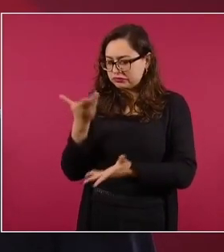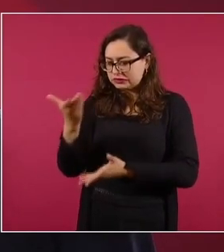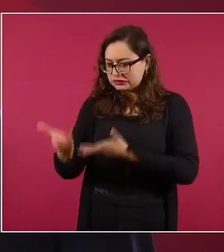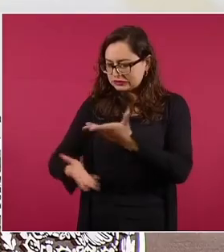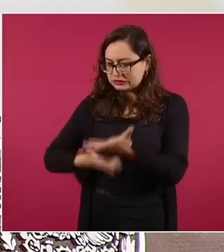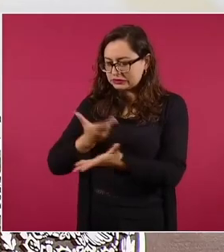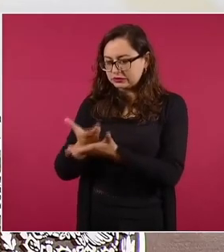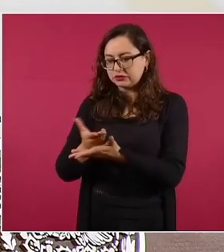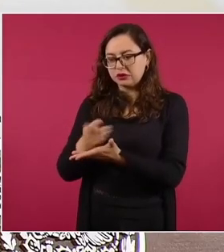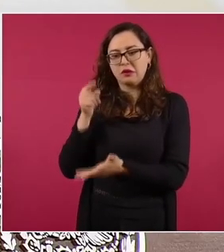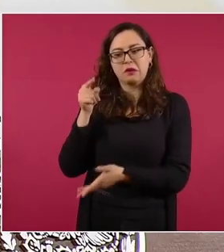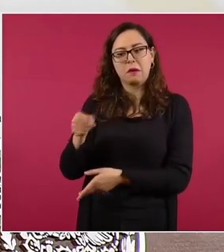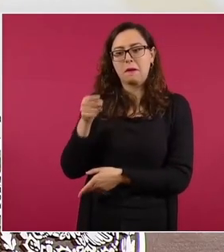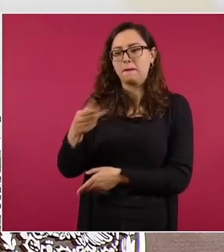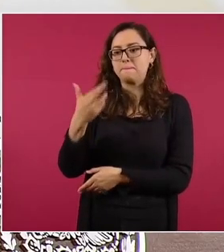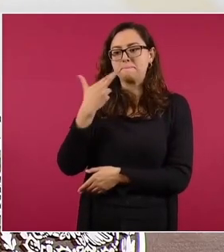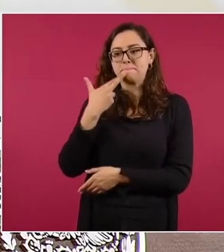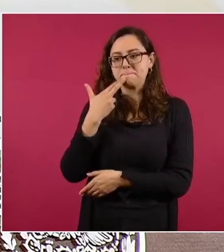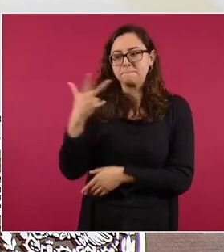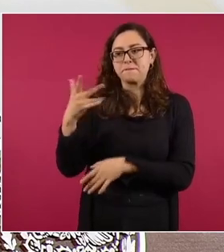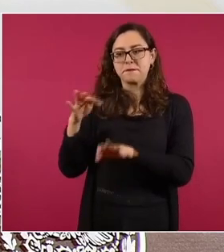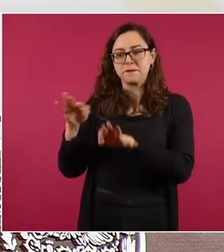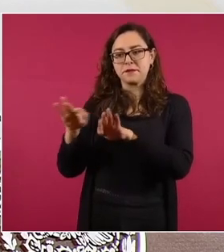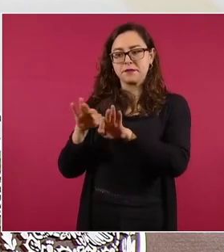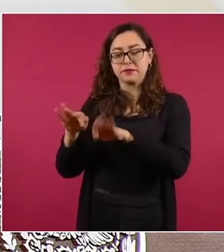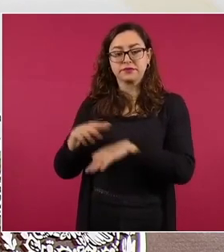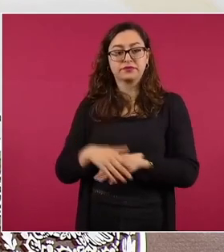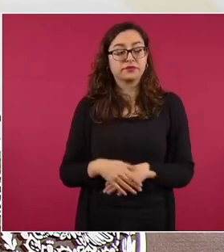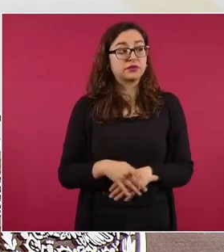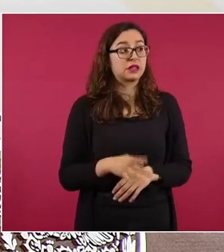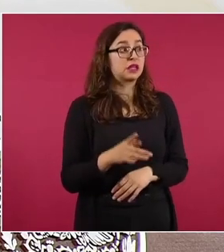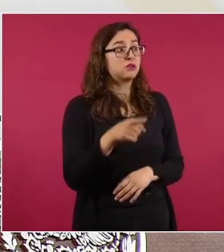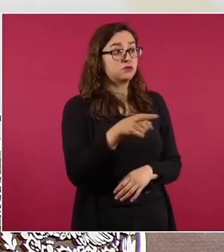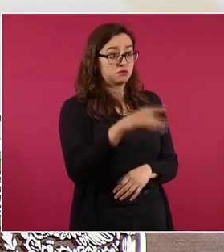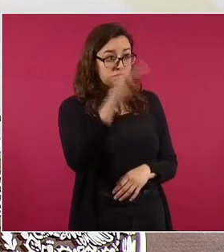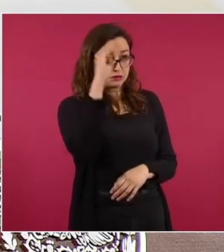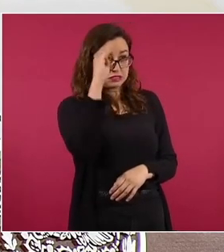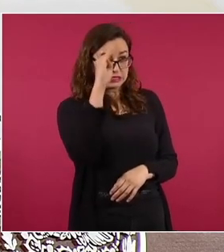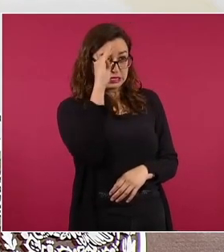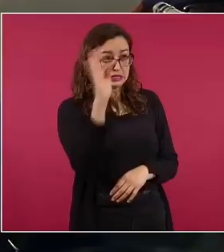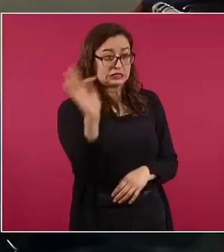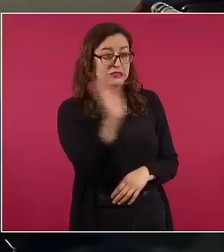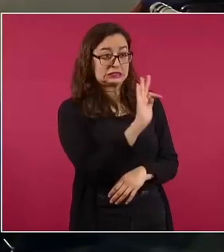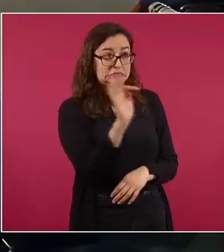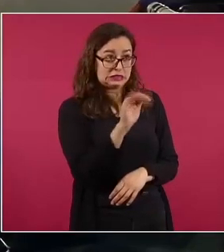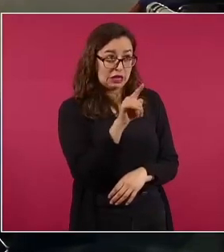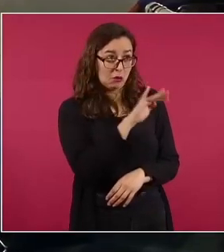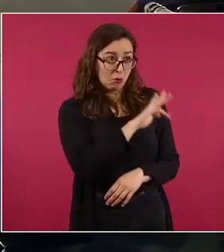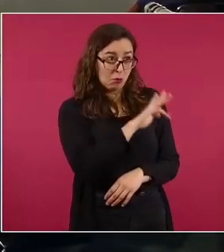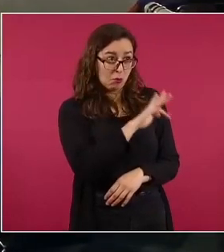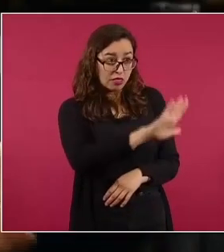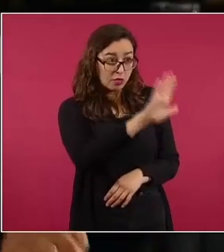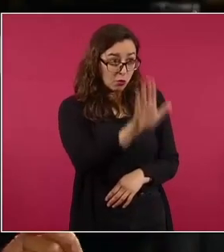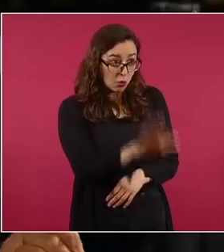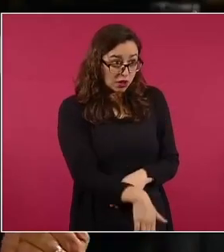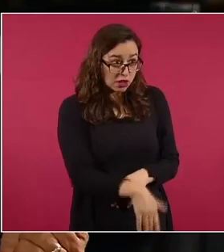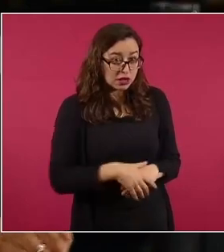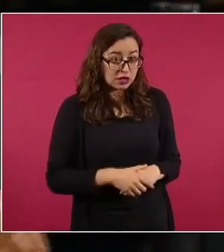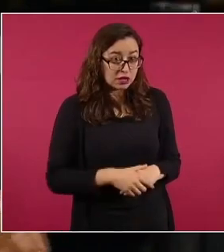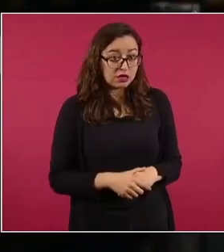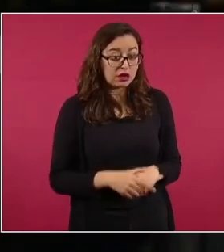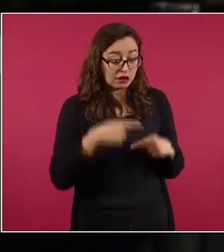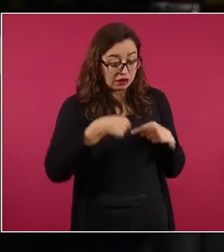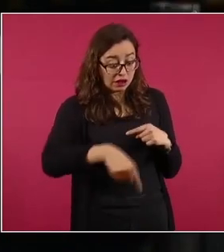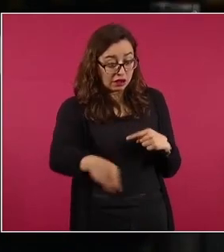semejantes. ¿Piensa en el riesgo de perder la vida? Esa es la verdadera política. ¿Piensa en el riesgo de perder la vida en el ejercicio